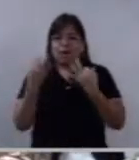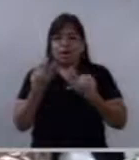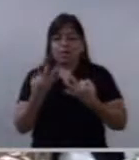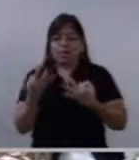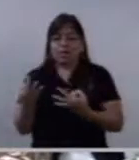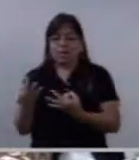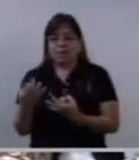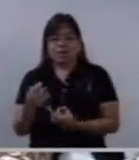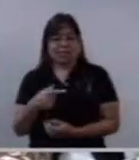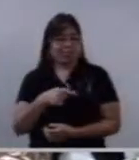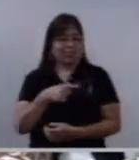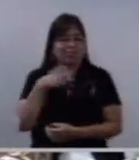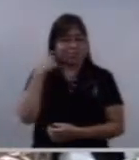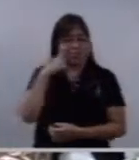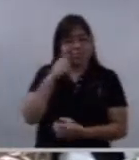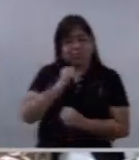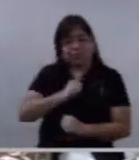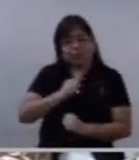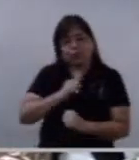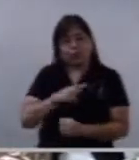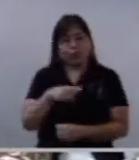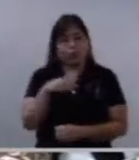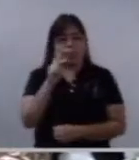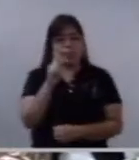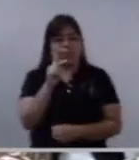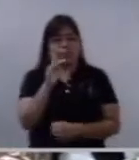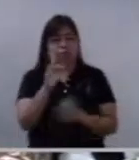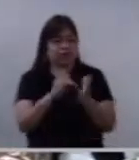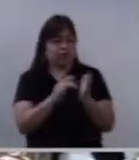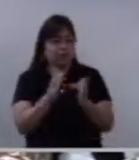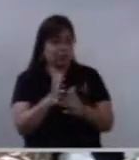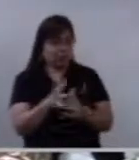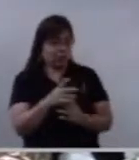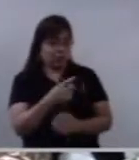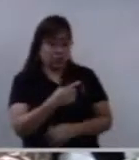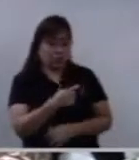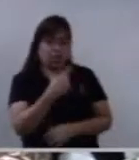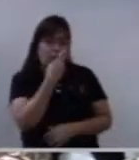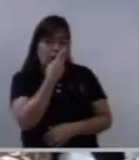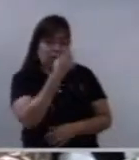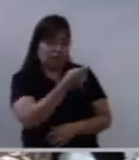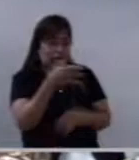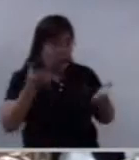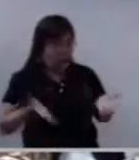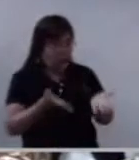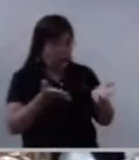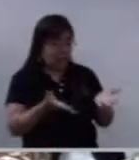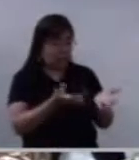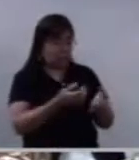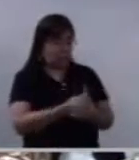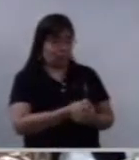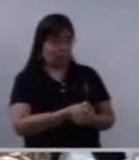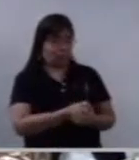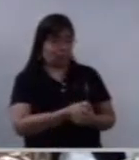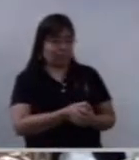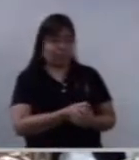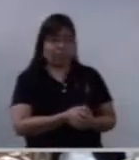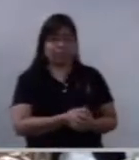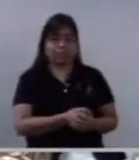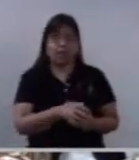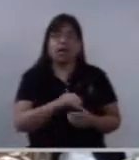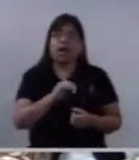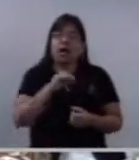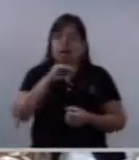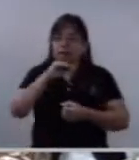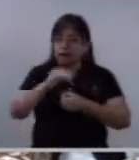Y Jesús le dirá una palabra de aliento y de ánimo. Al final de la